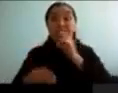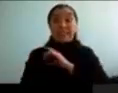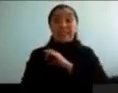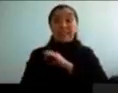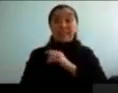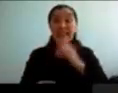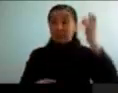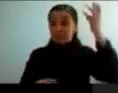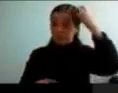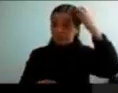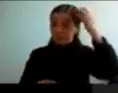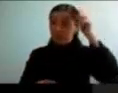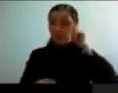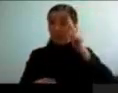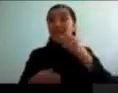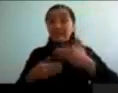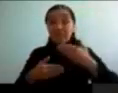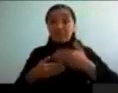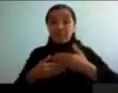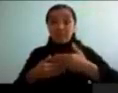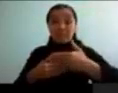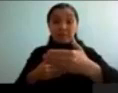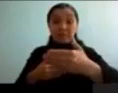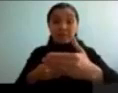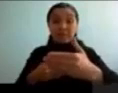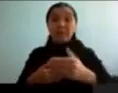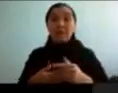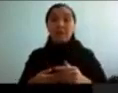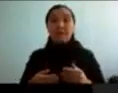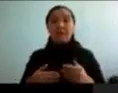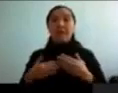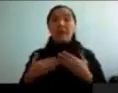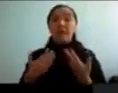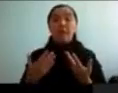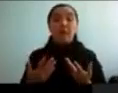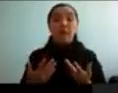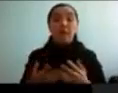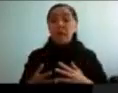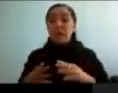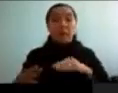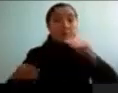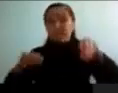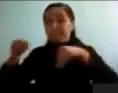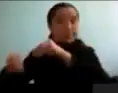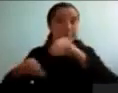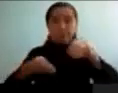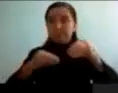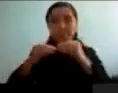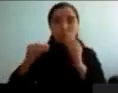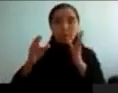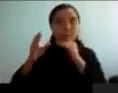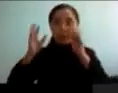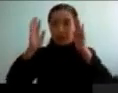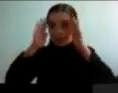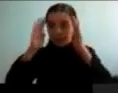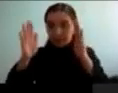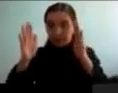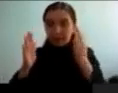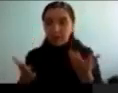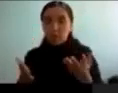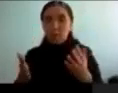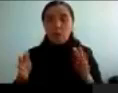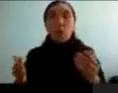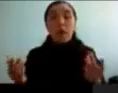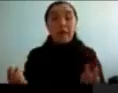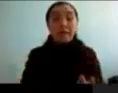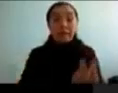Se caracteriza por la inatención, por la impulsividad y la hiperactividad. Yo tengo un poco de inatención, entonces también, cuando uno estudia las cosas, uno trata de estudiarse a sí mismo. Eso